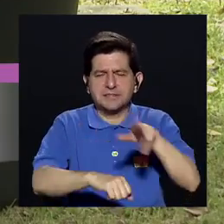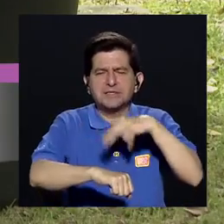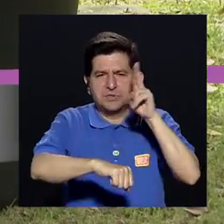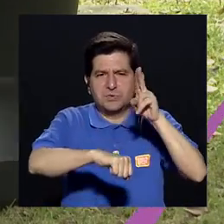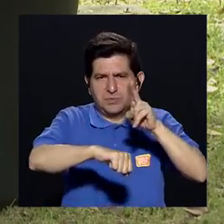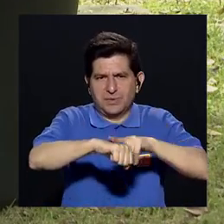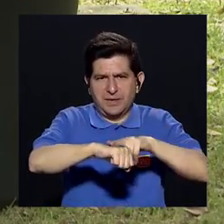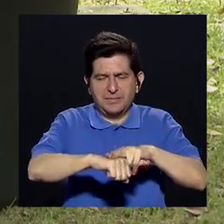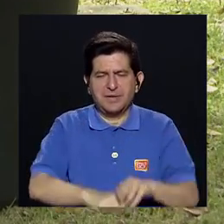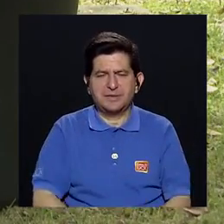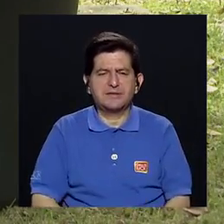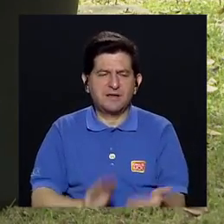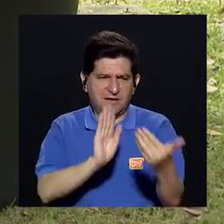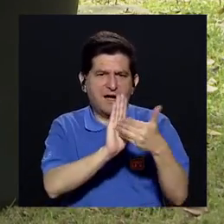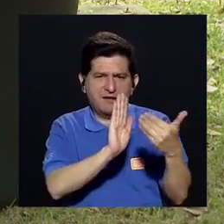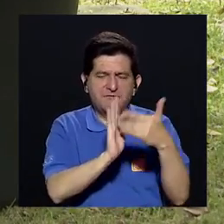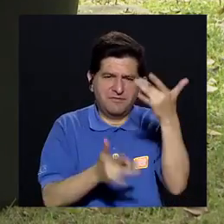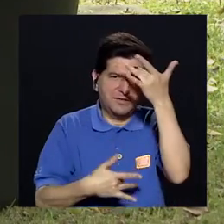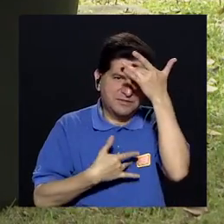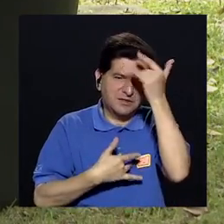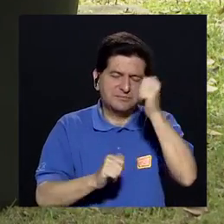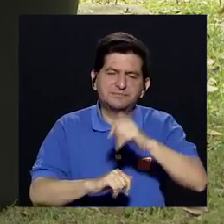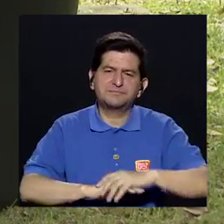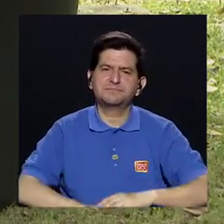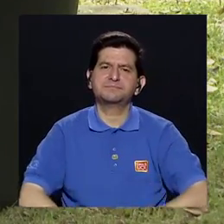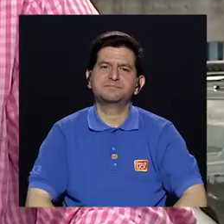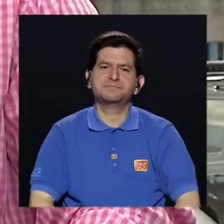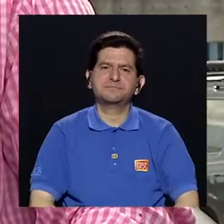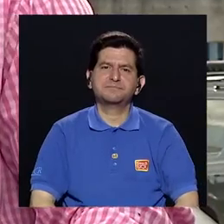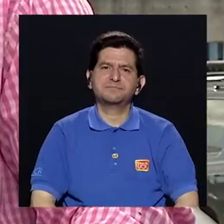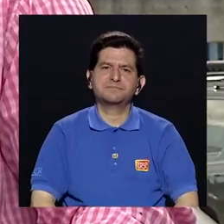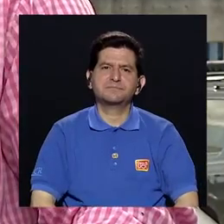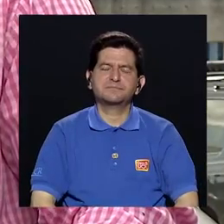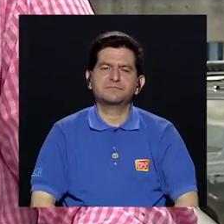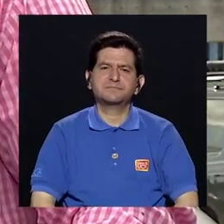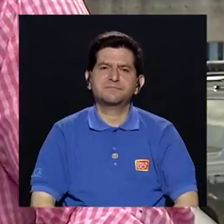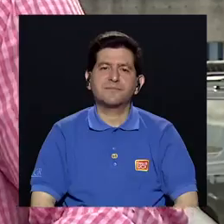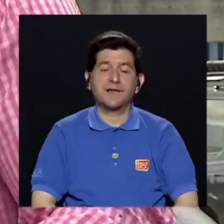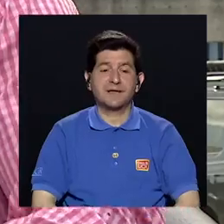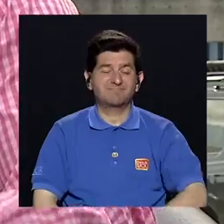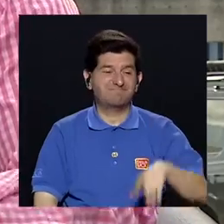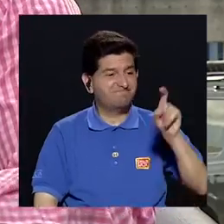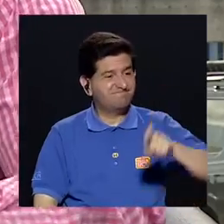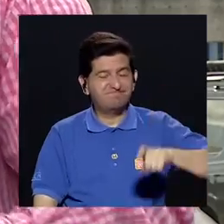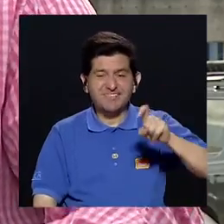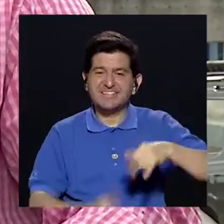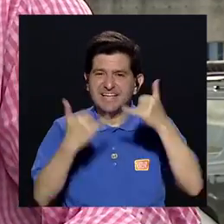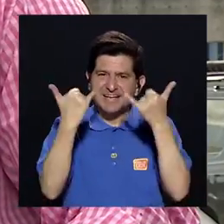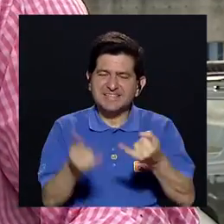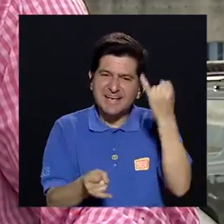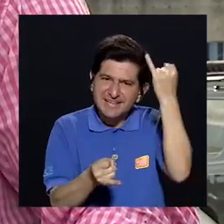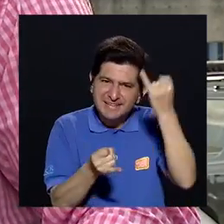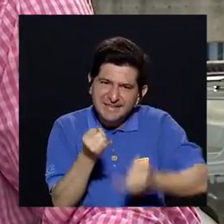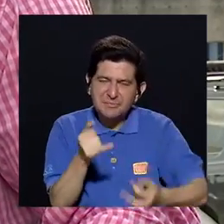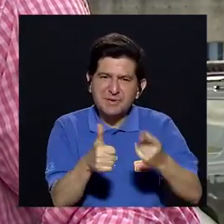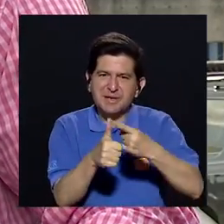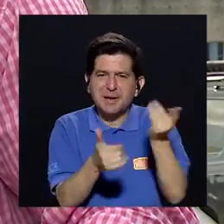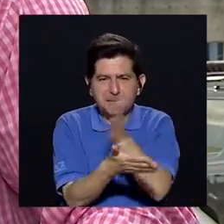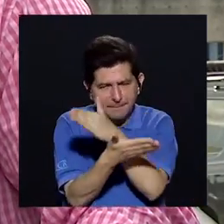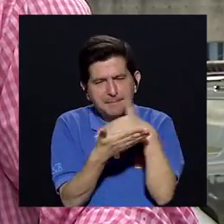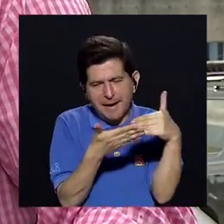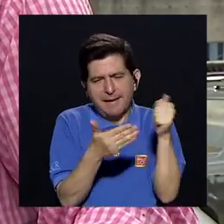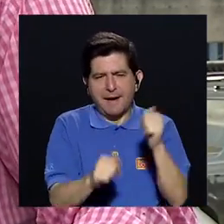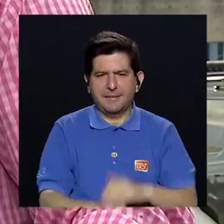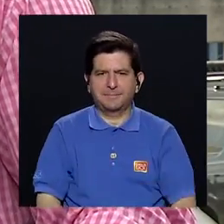frecuente afectados por la enfermedad Y una sola, ya pues, tenemos que ir cerrando este primer